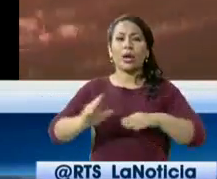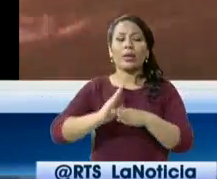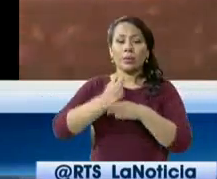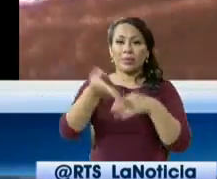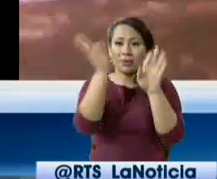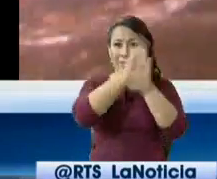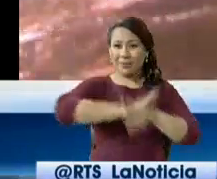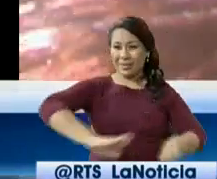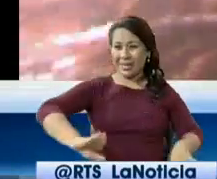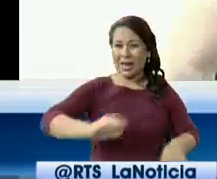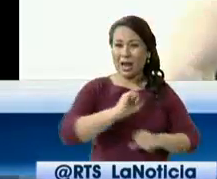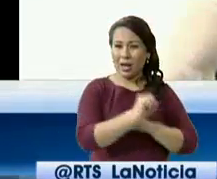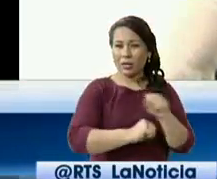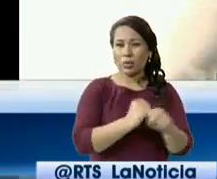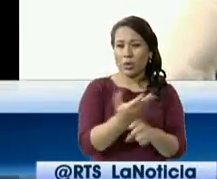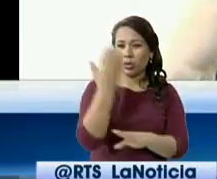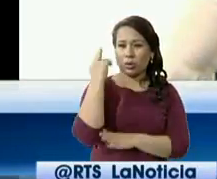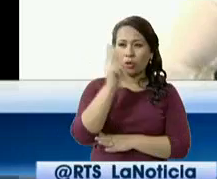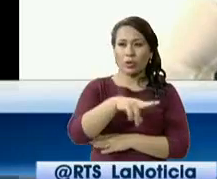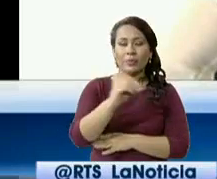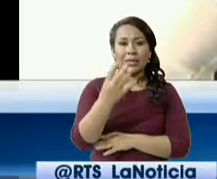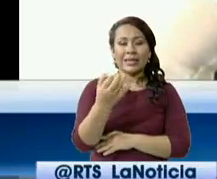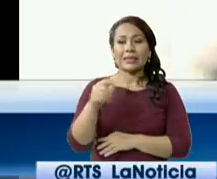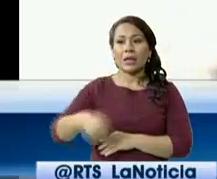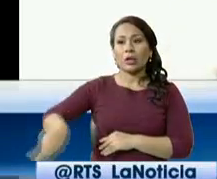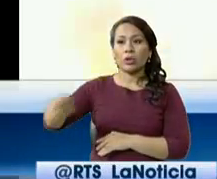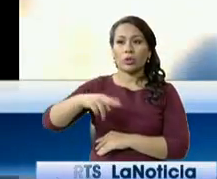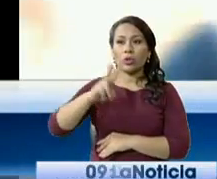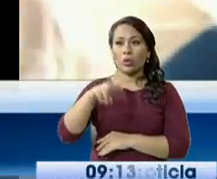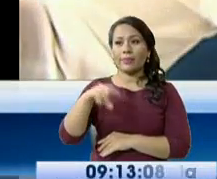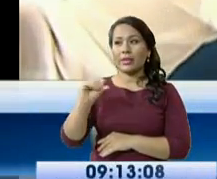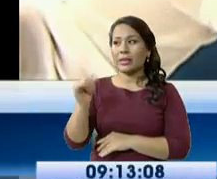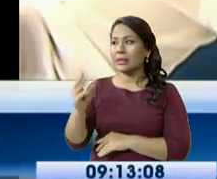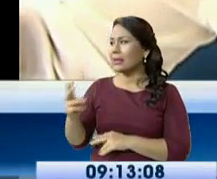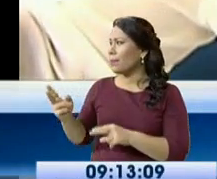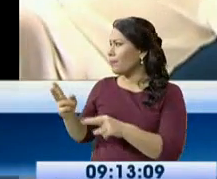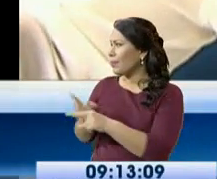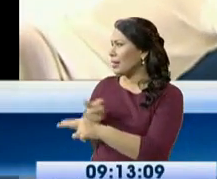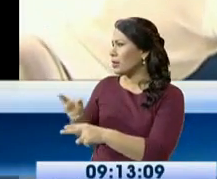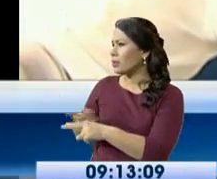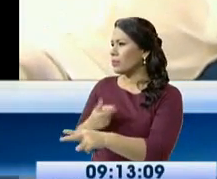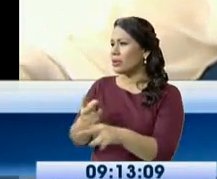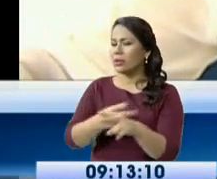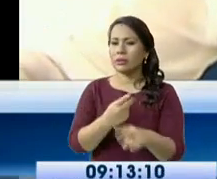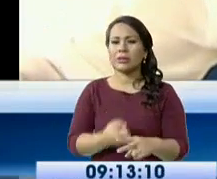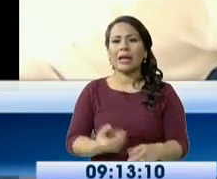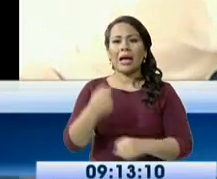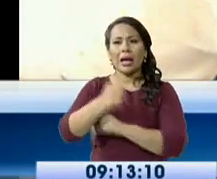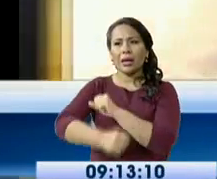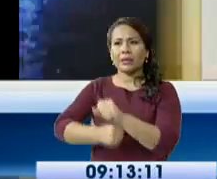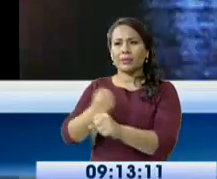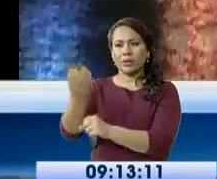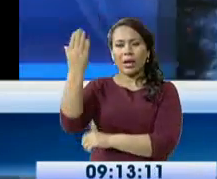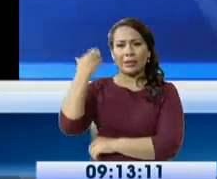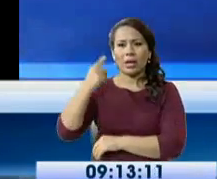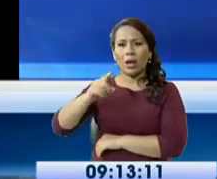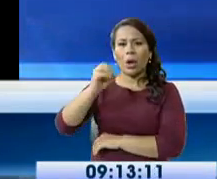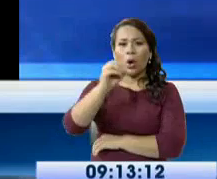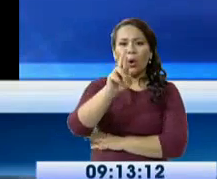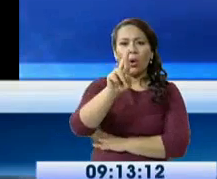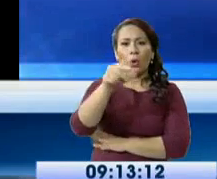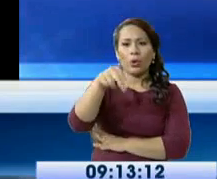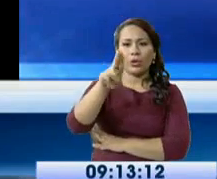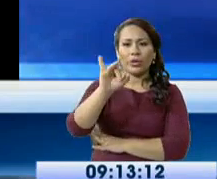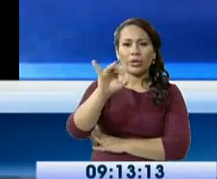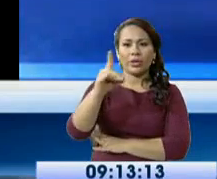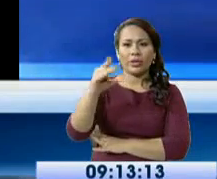fin de año. Al respecto, la vocera de Interagua aclara. Lo que teníamos años atrás en sectores como orquídeas, eso